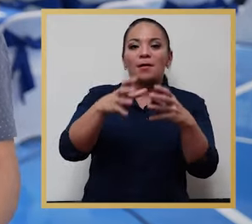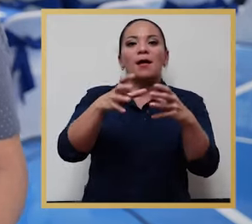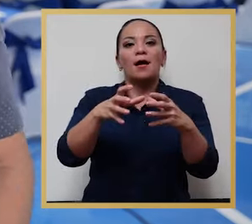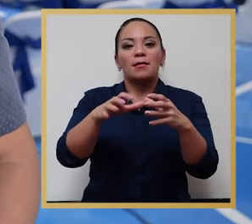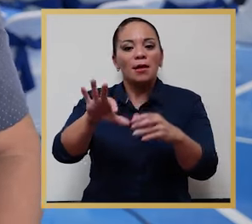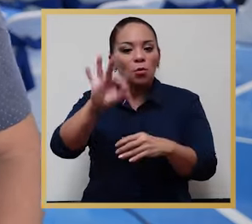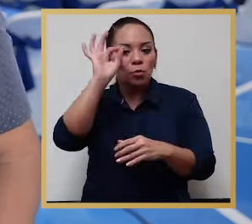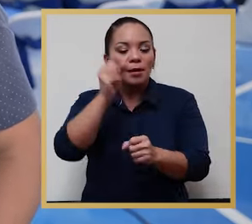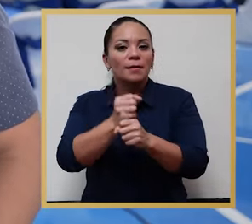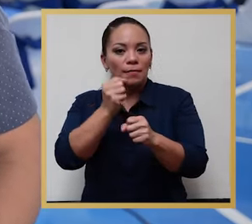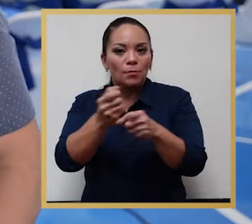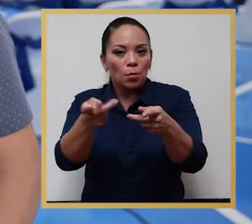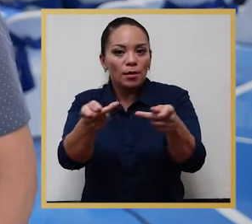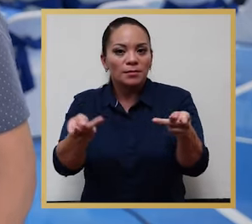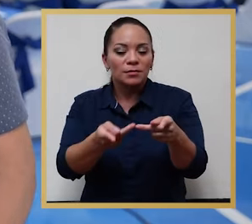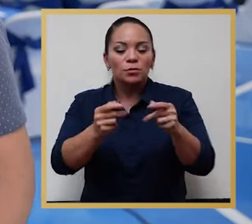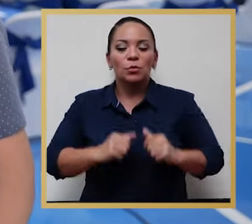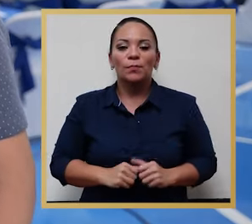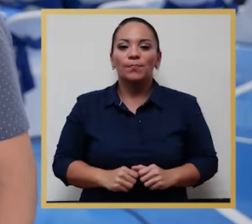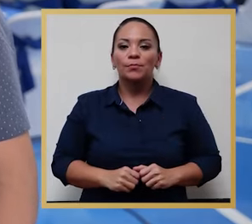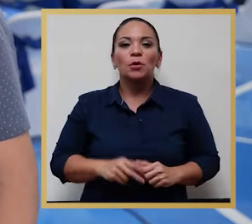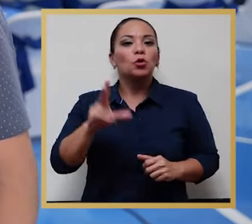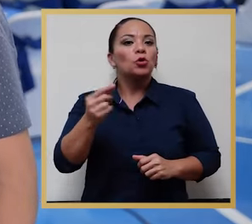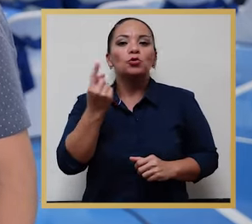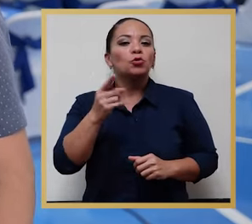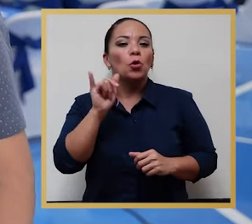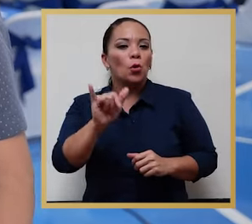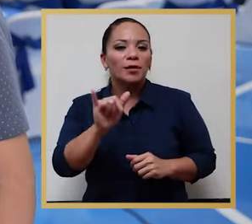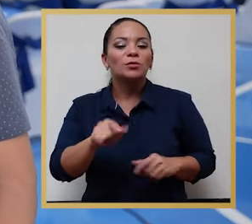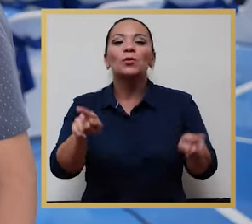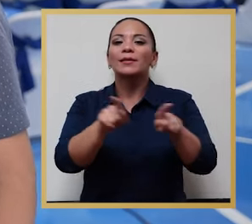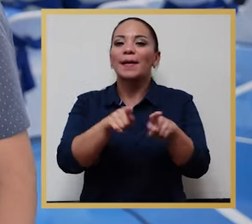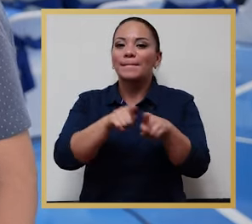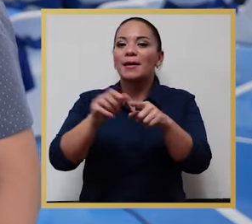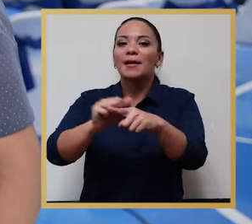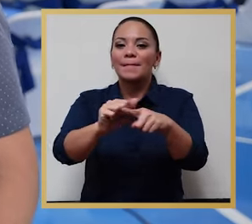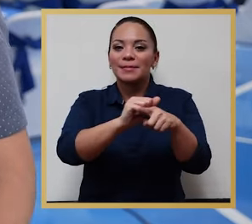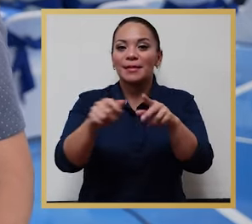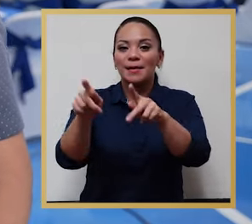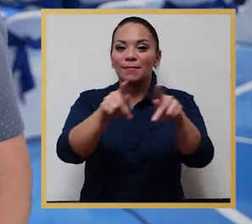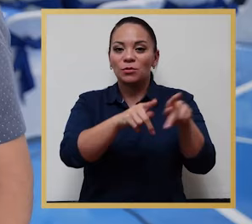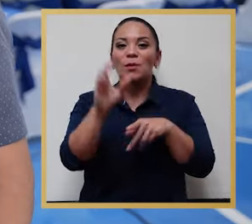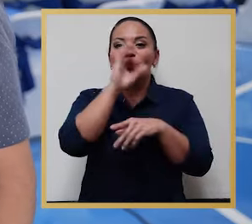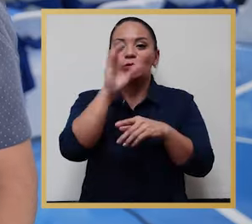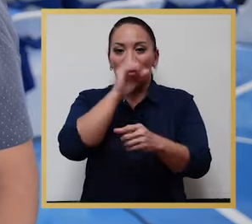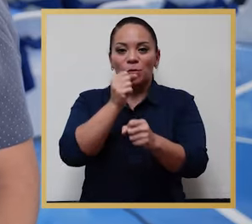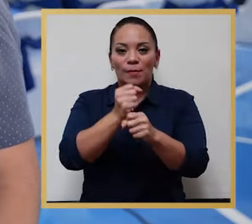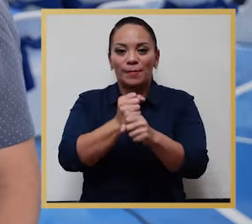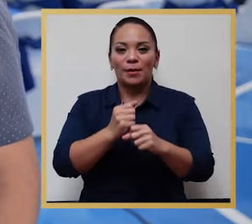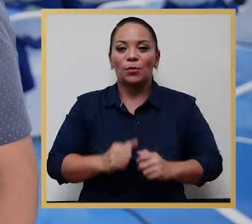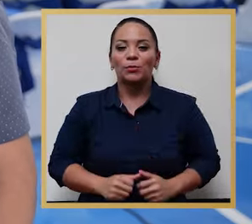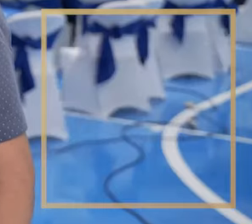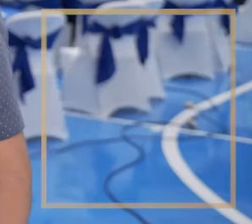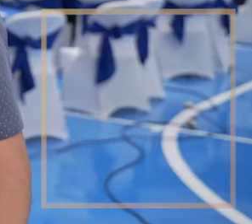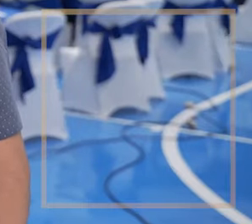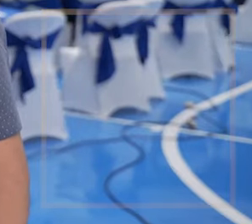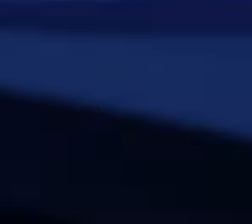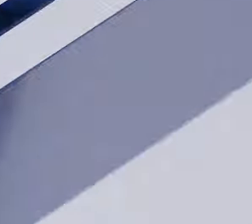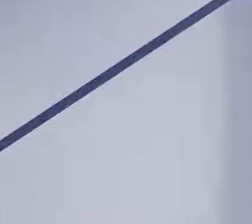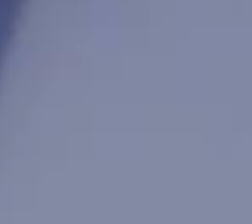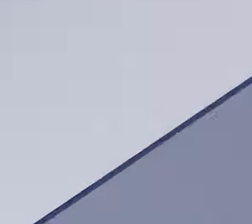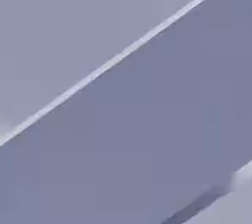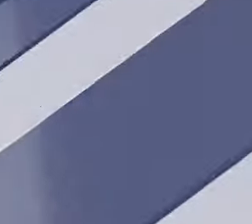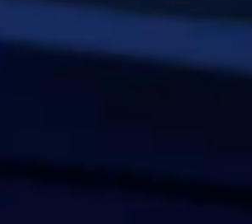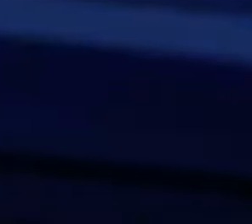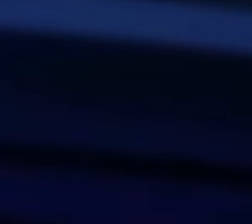para poder lograr y encontrar el empleo que la persona busca. Y no también solamente eso, sino también capacitar a la persona que está en busca de empleo.